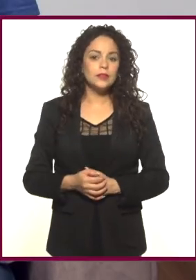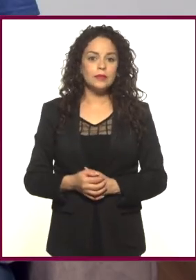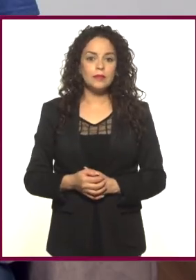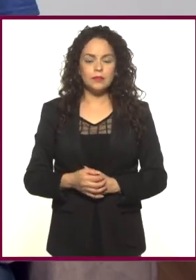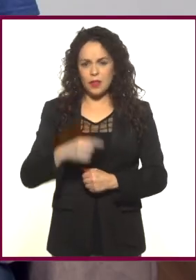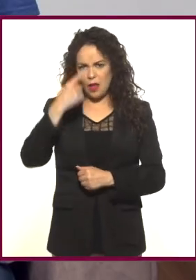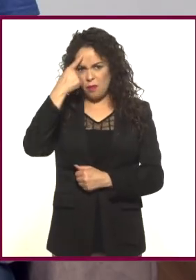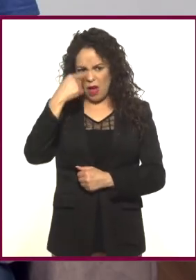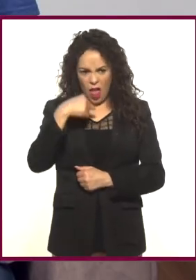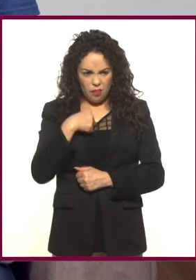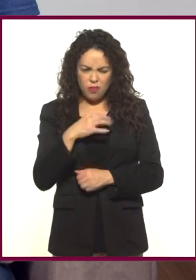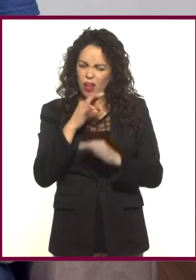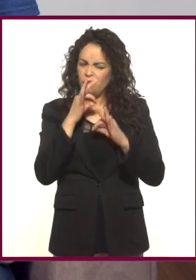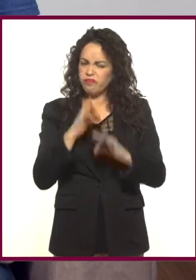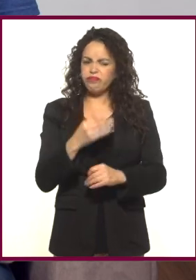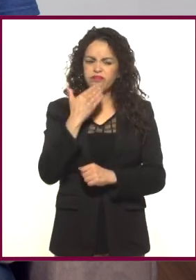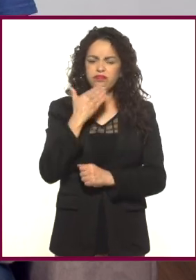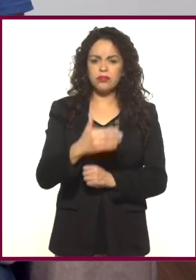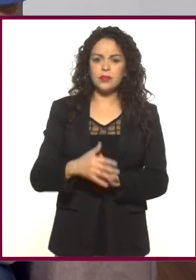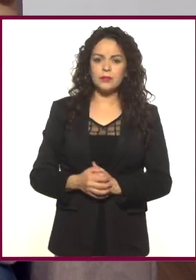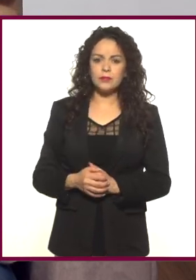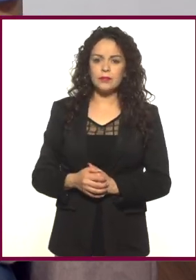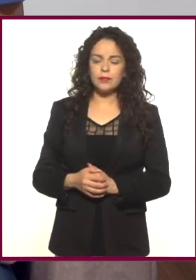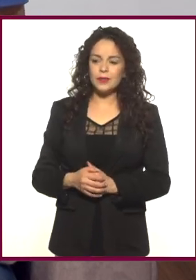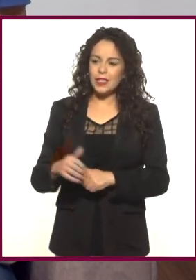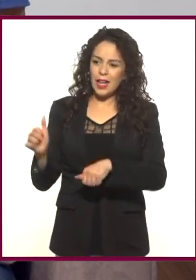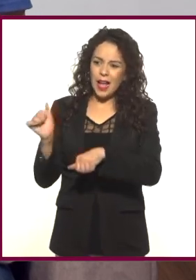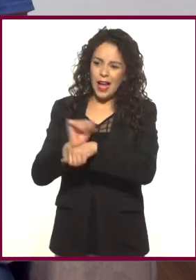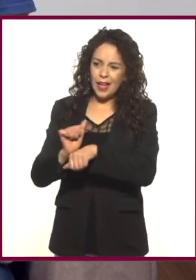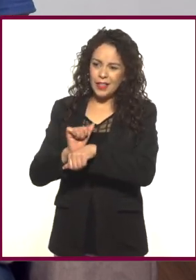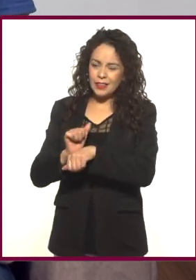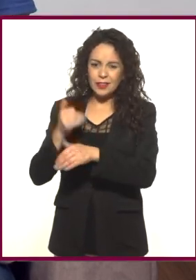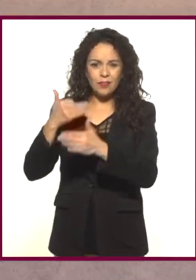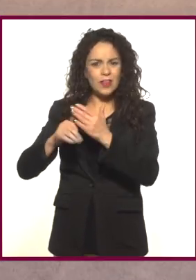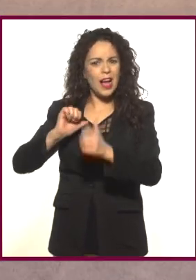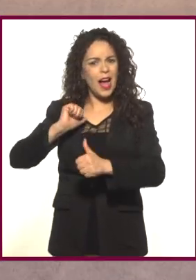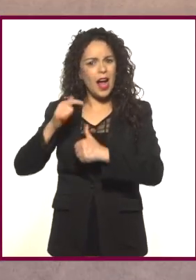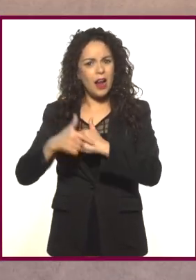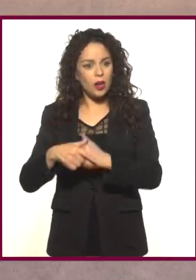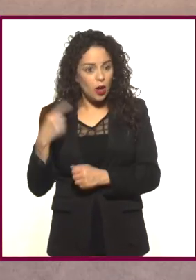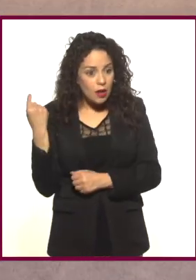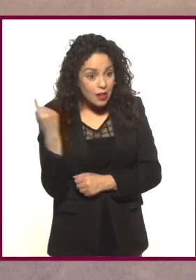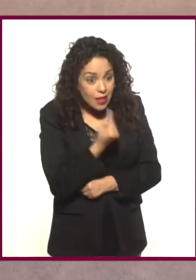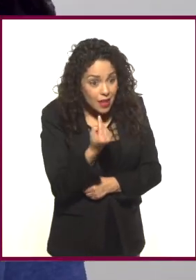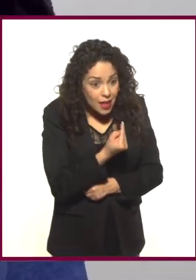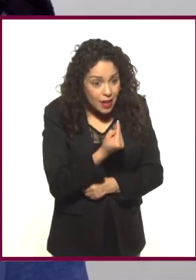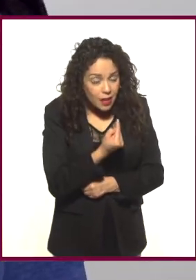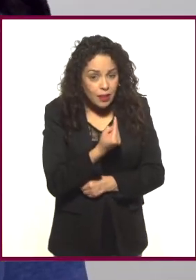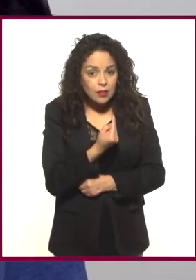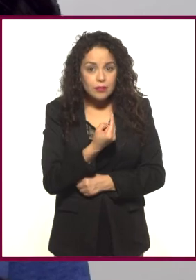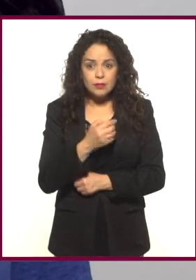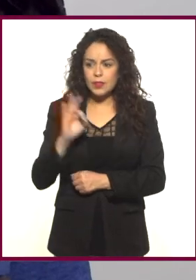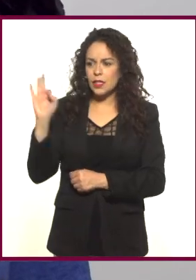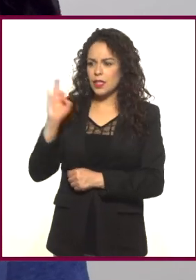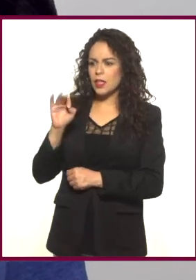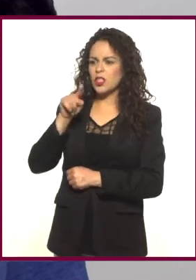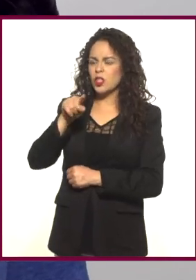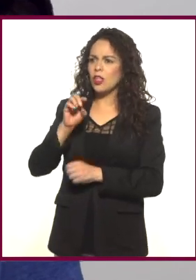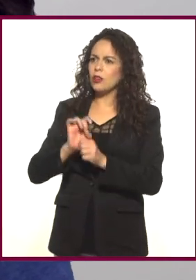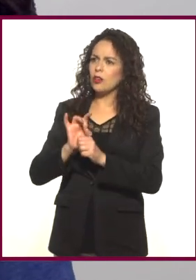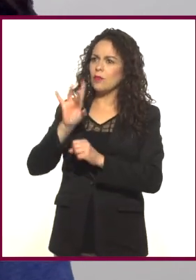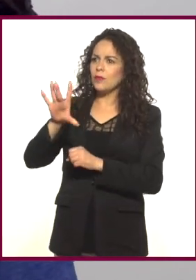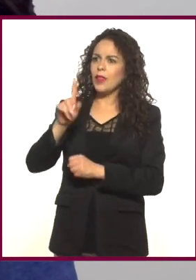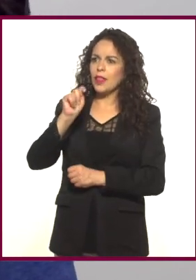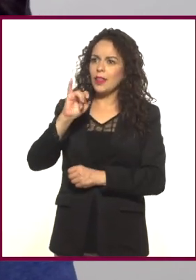Para mí está perfecto. Hay algo en la actuación. ¿Qué qué? ¿Qué pasa si lo subes a TikTok